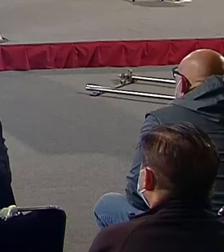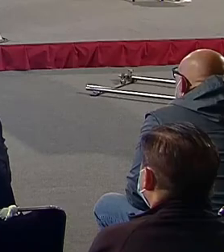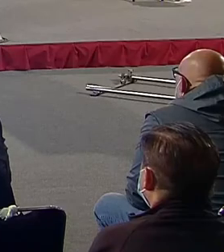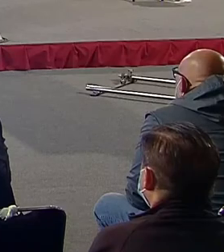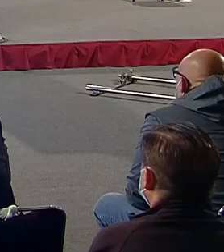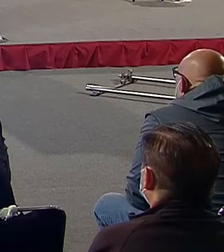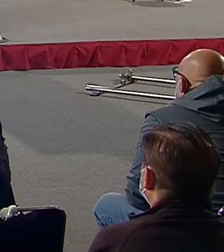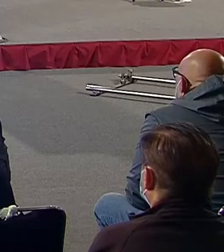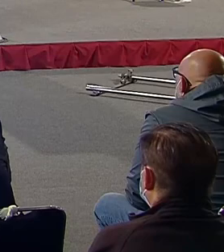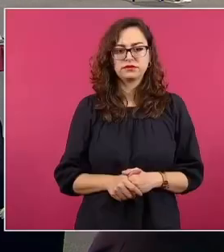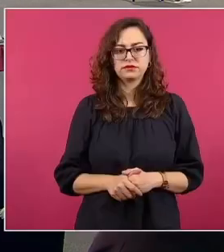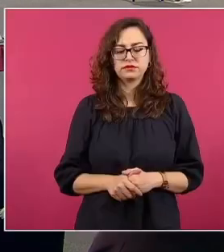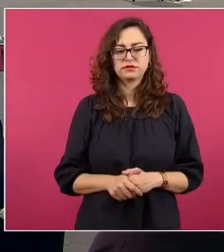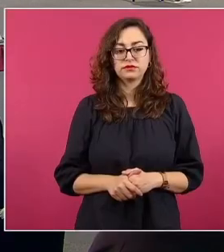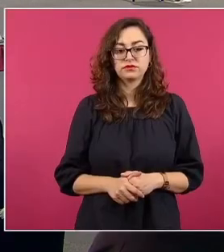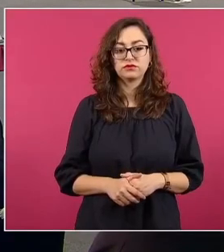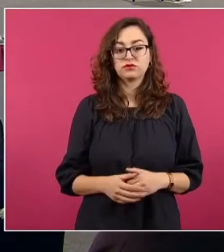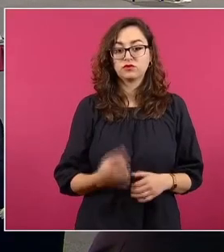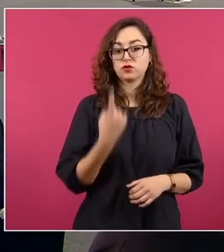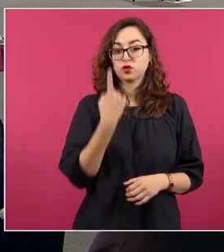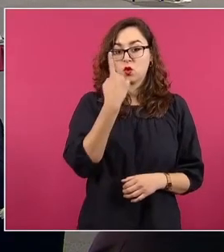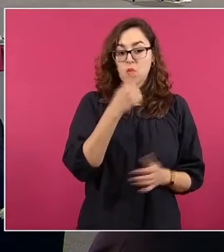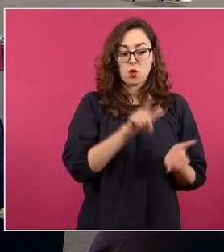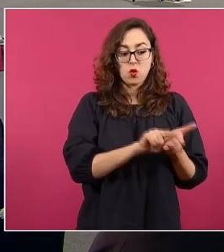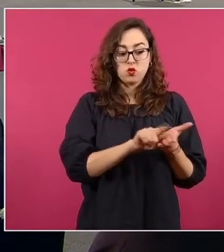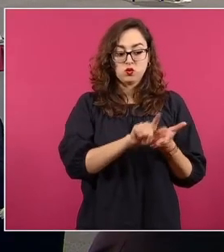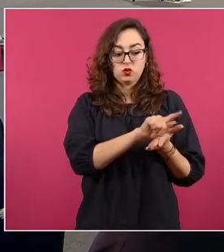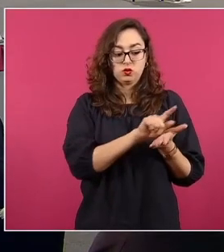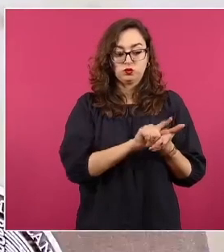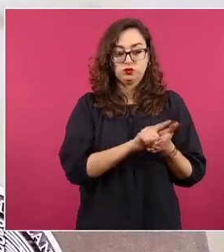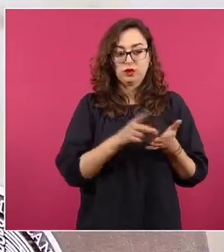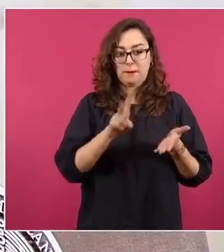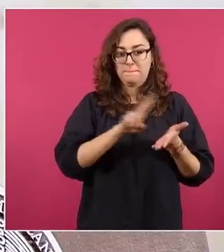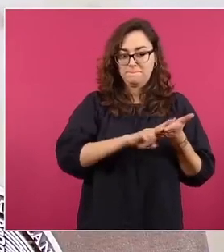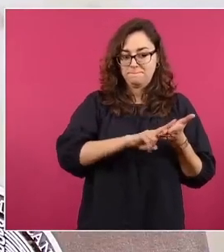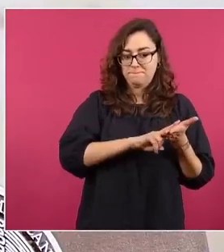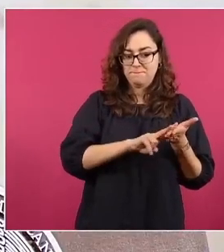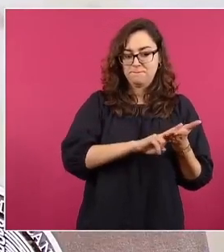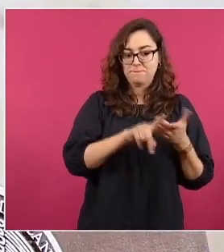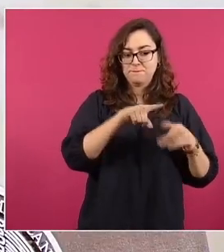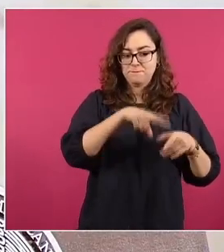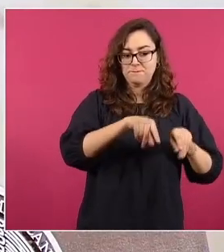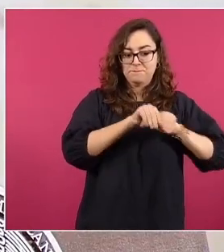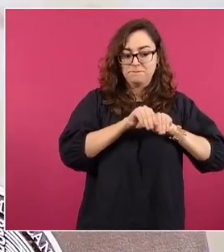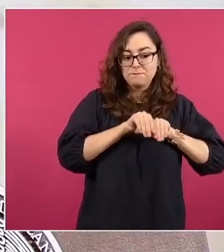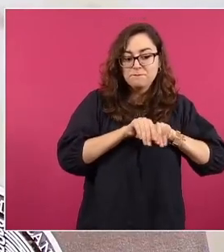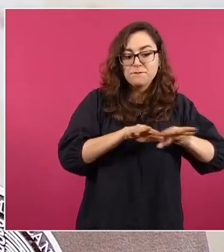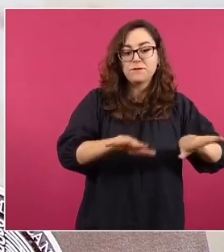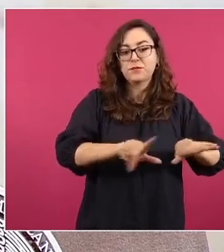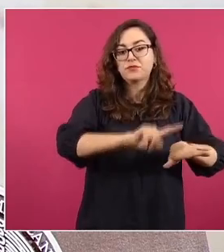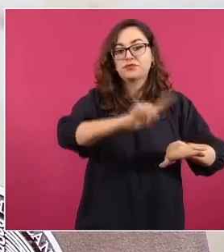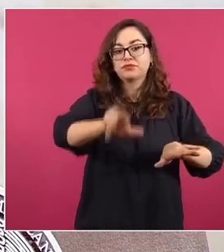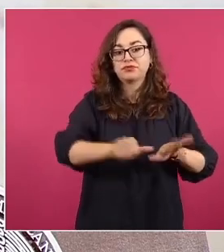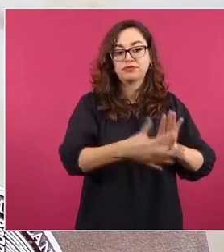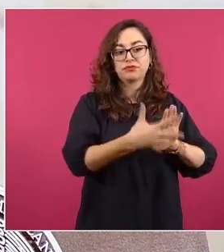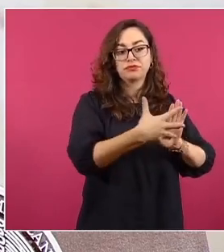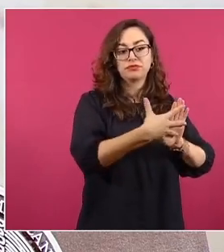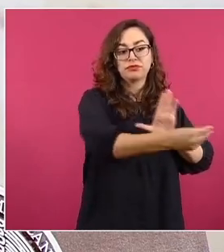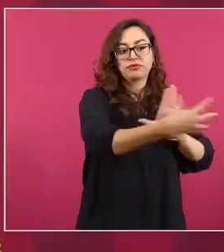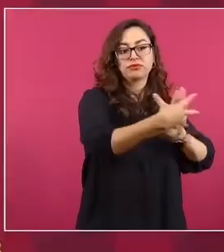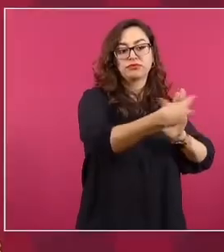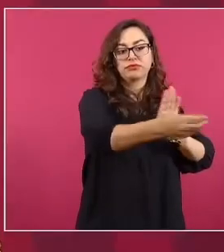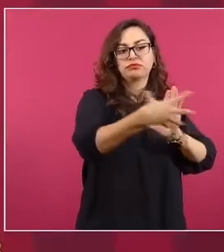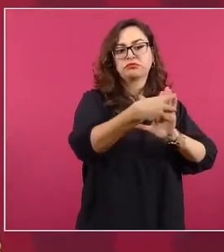Lórez de Mola, la tuitera Glodejo, Claudio X. González, Lili Tellez,